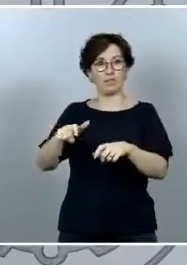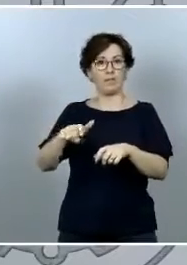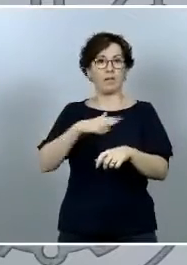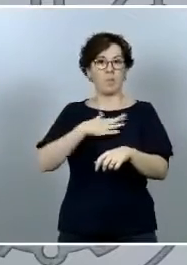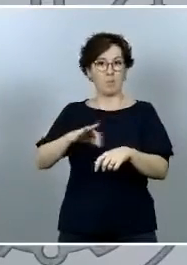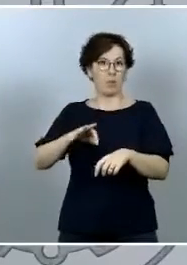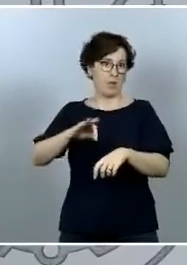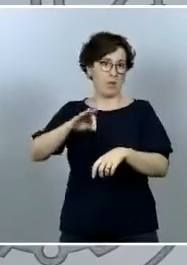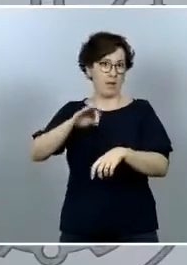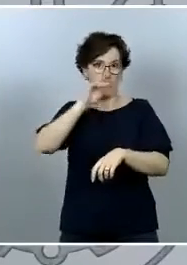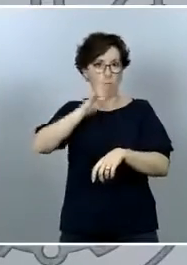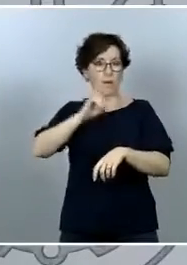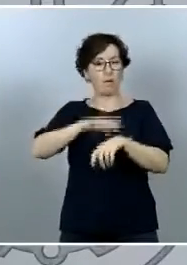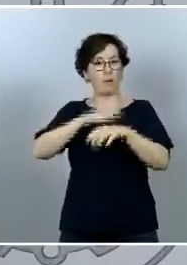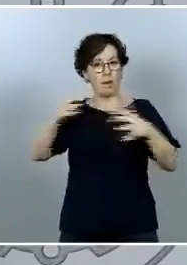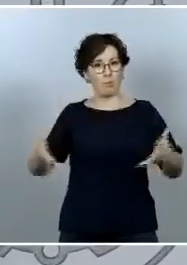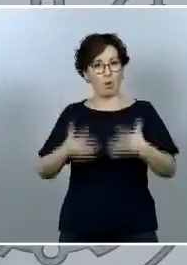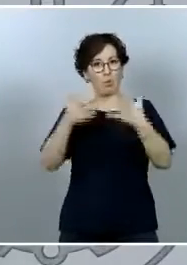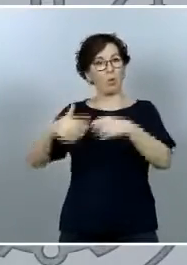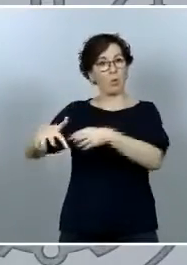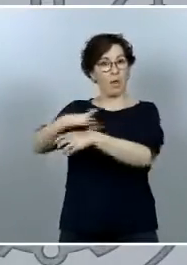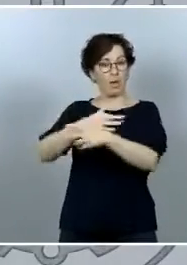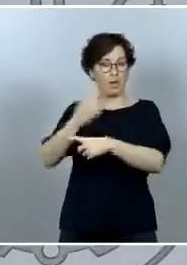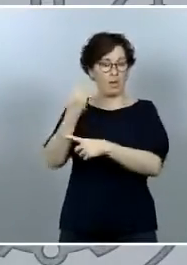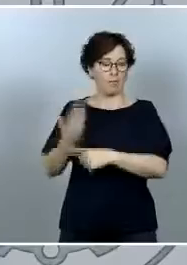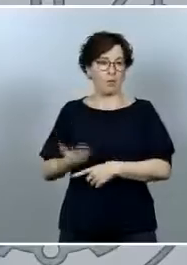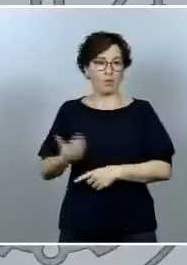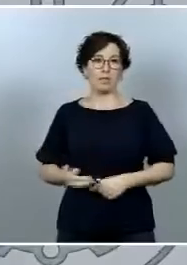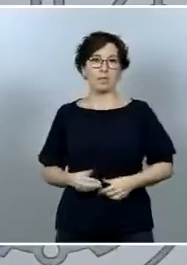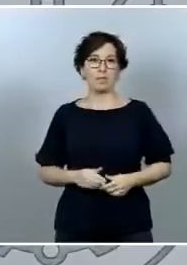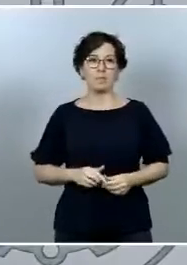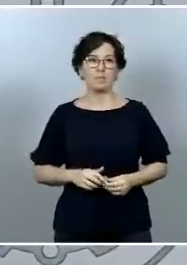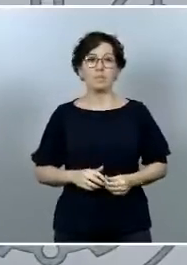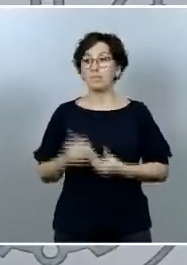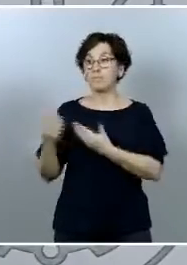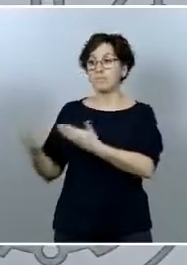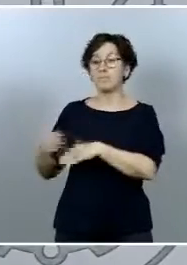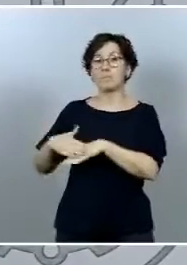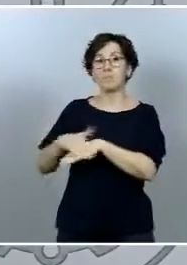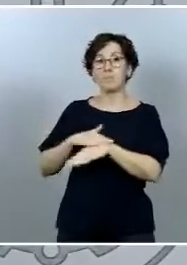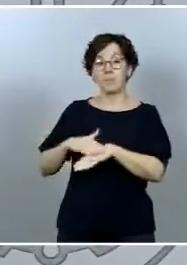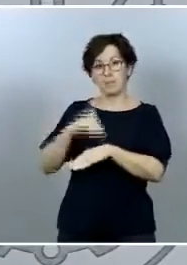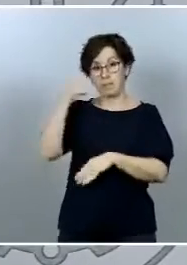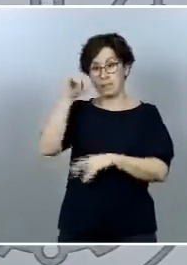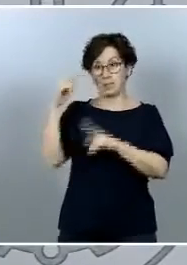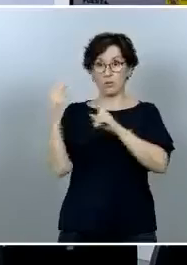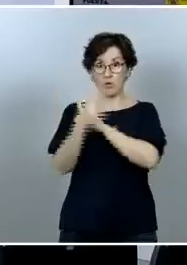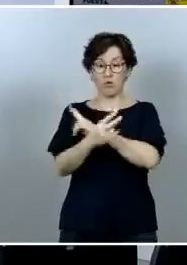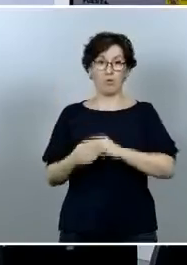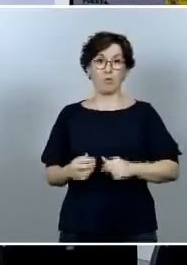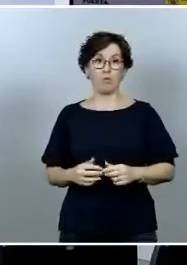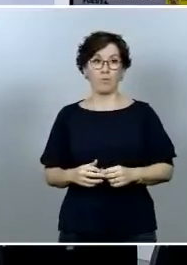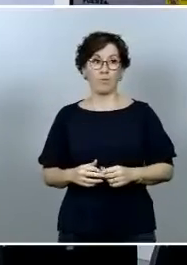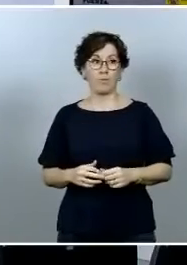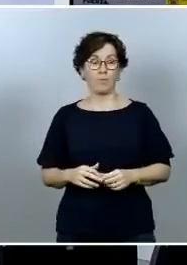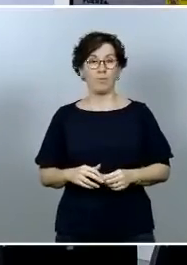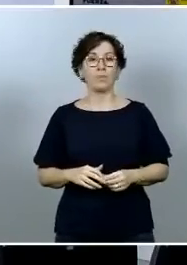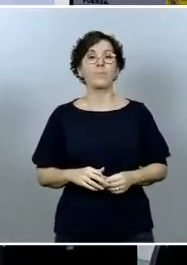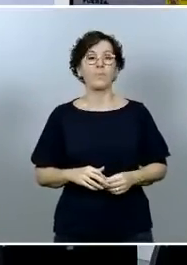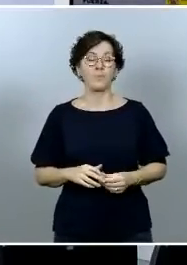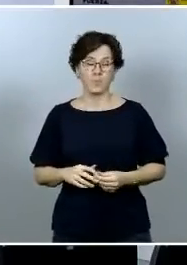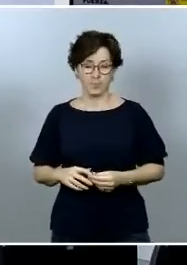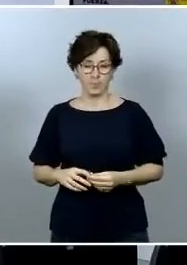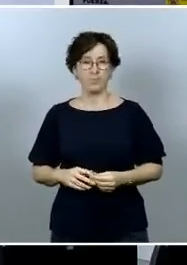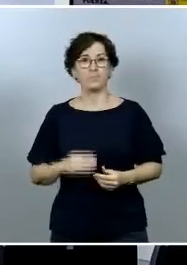promoviendo un área importante para nuestro país y ministro si te parece contestas tú a la parte de inmigrantes muchísimas gracias por su